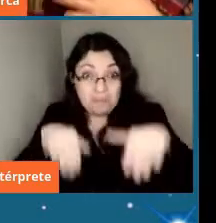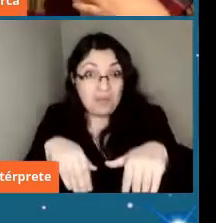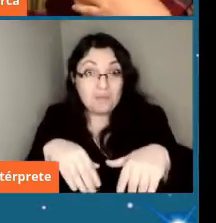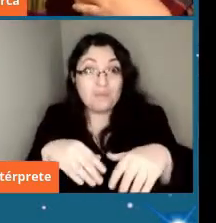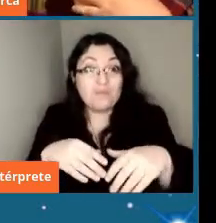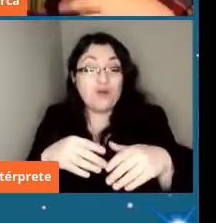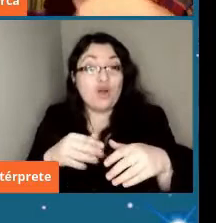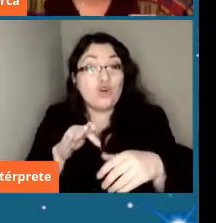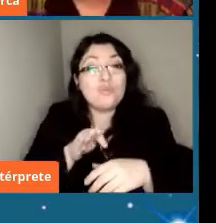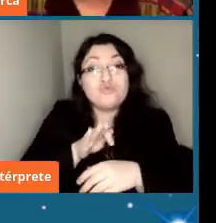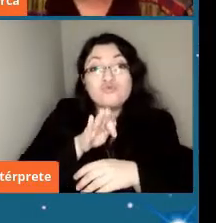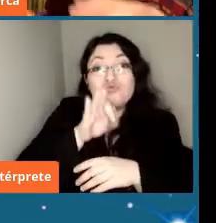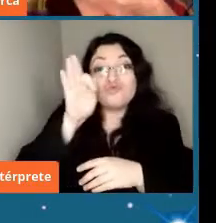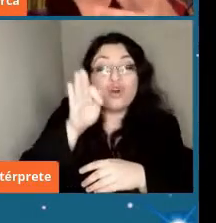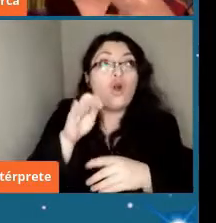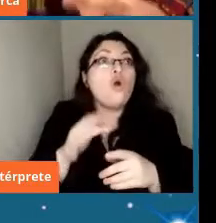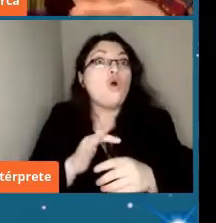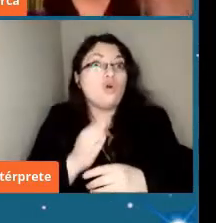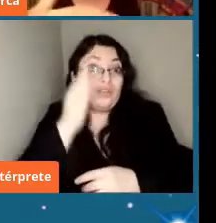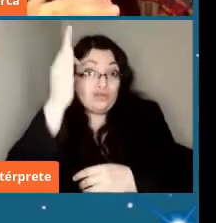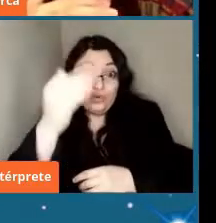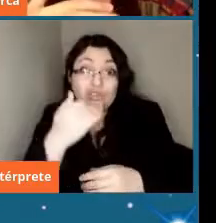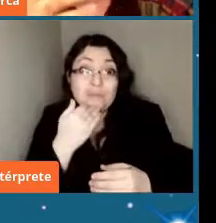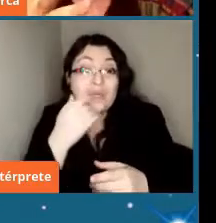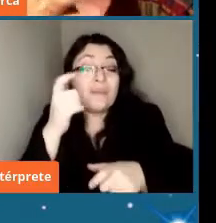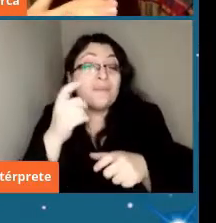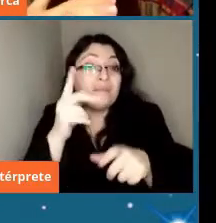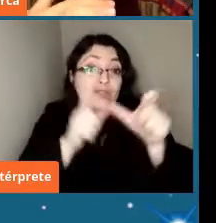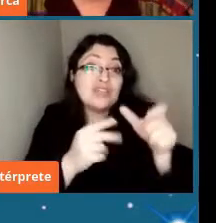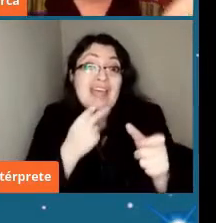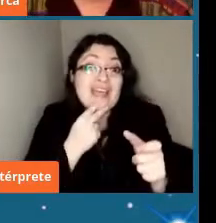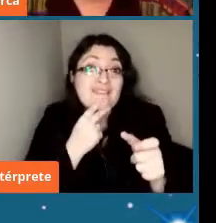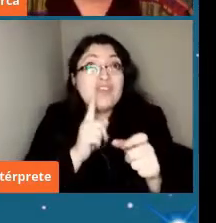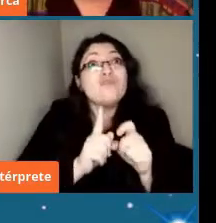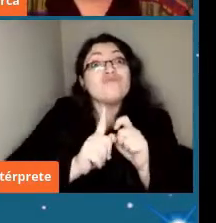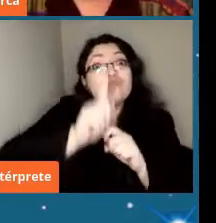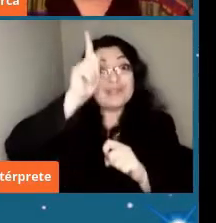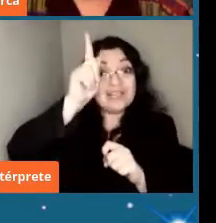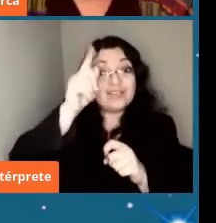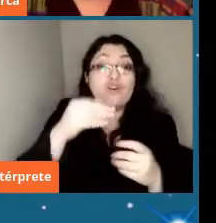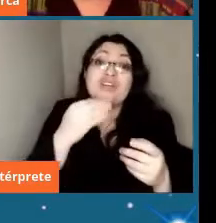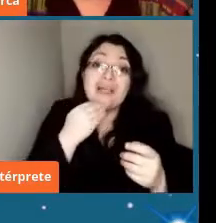o de las futuras colonias espaciales e hidrógeno como combustible